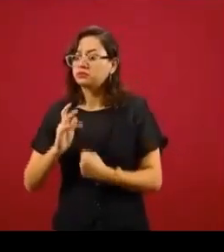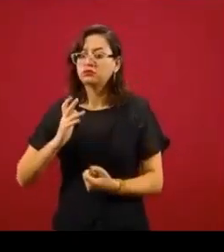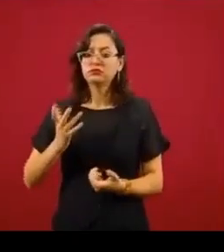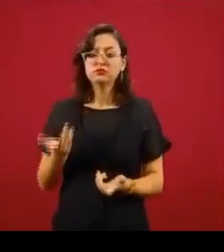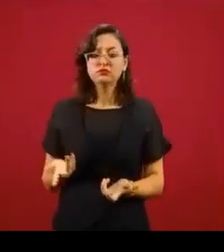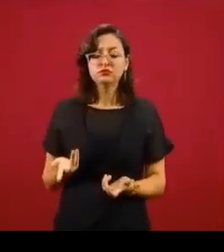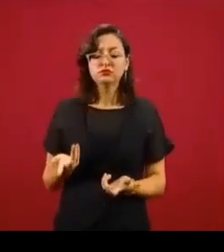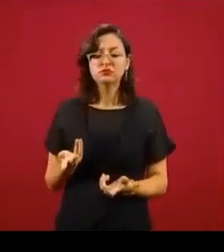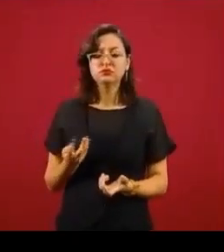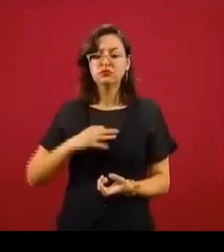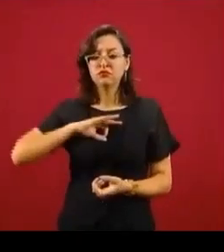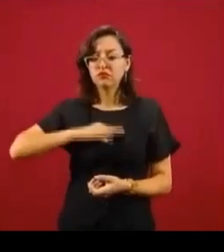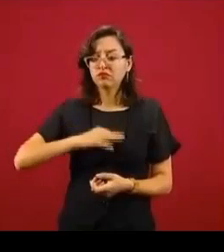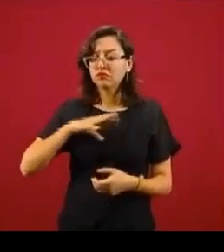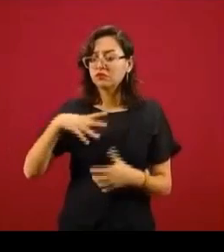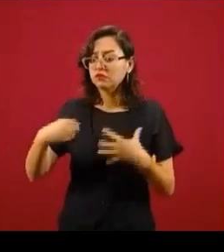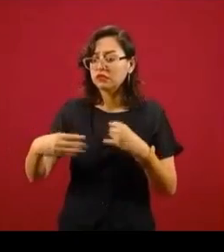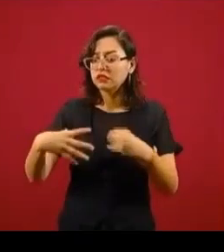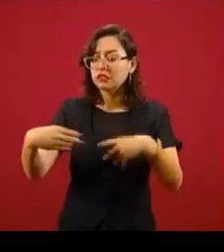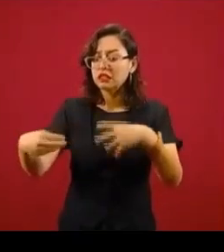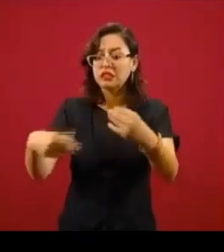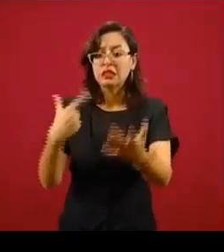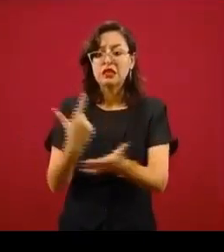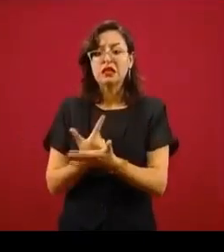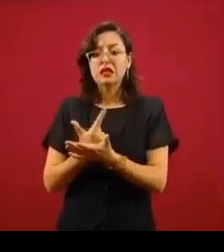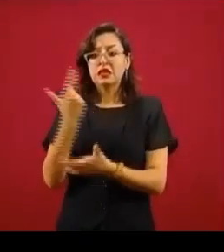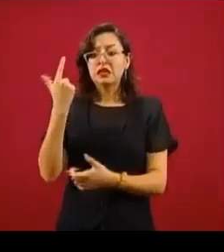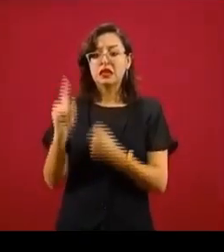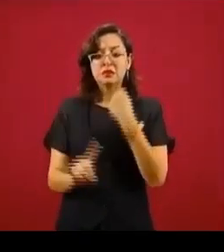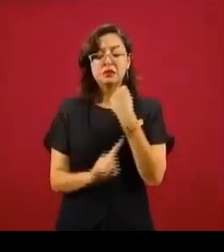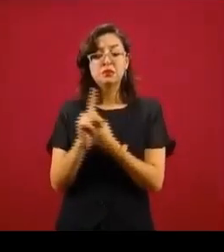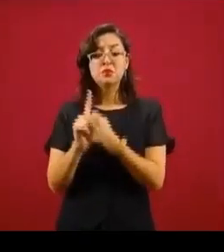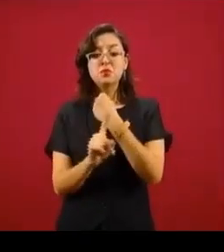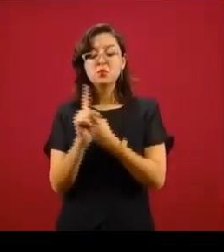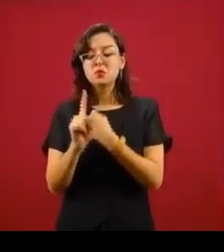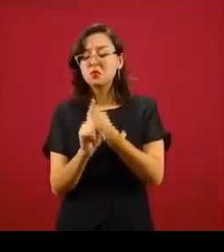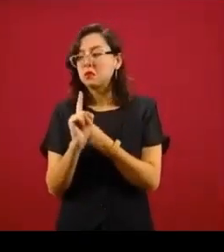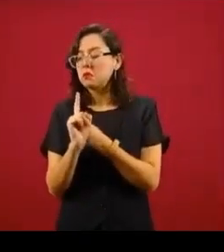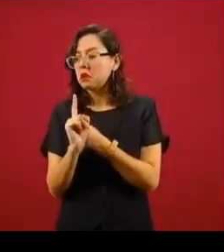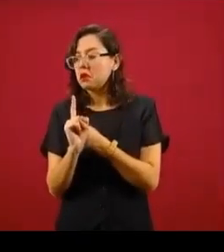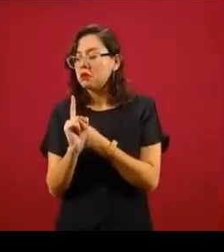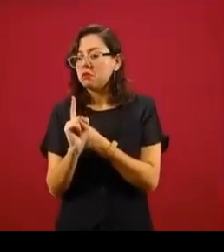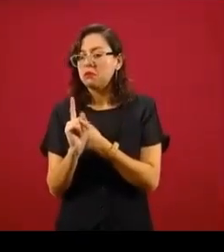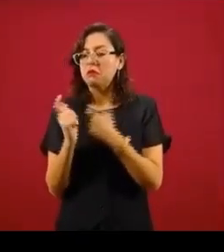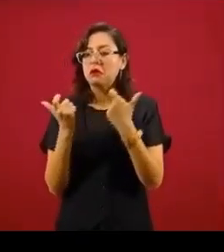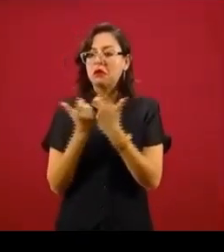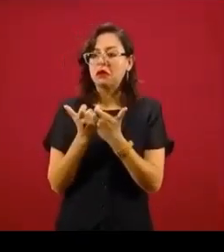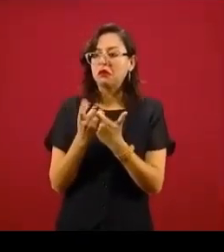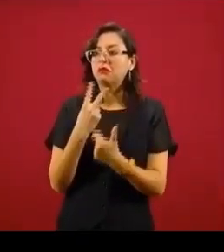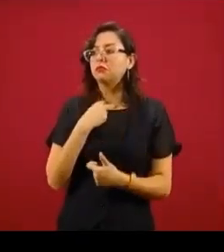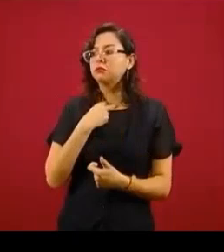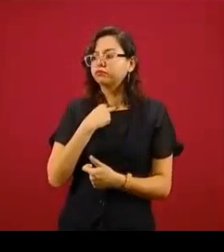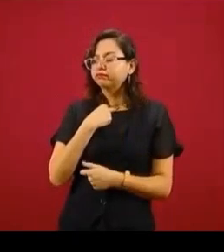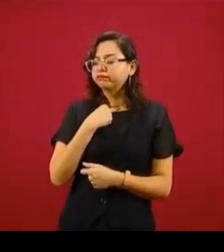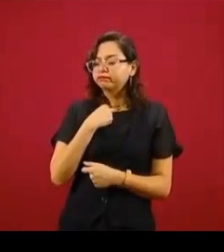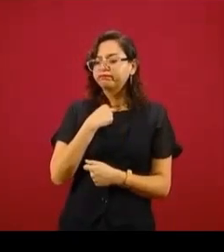una crisis sanitaria, económica